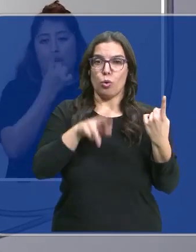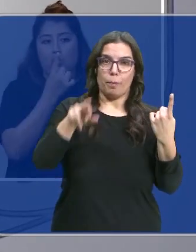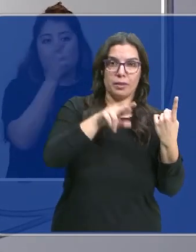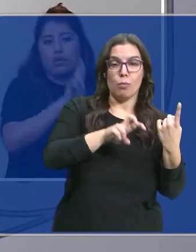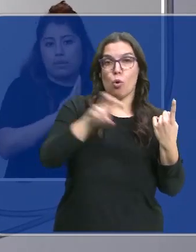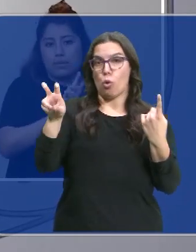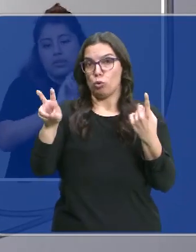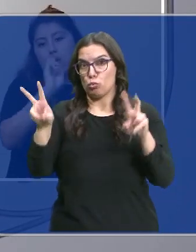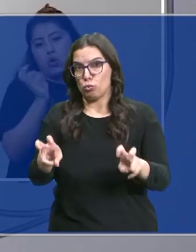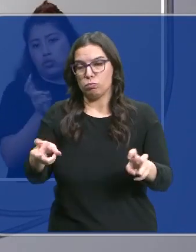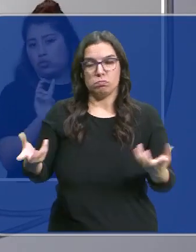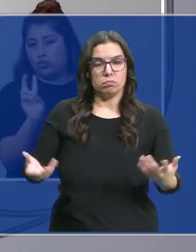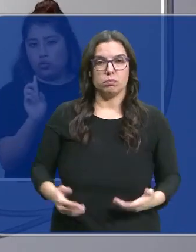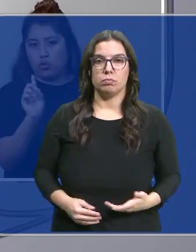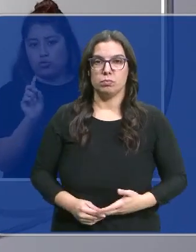repetimos, otros no.